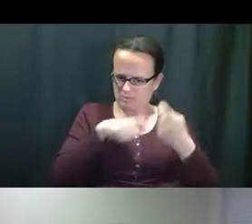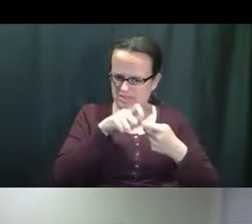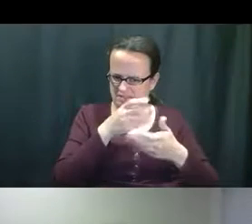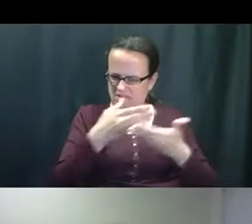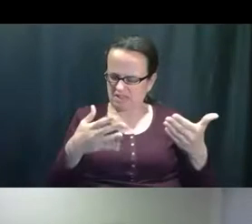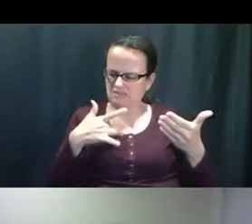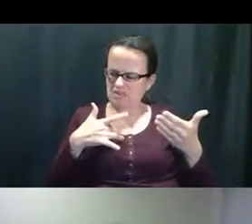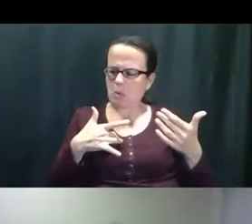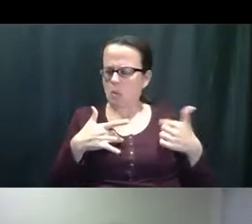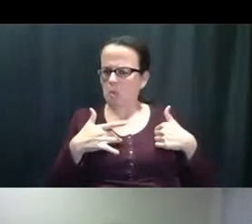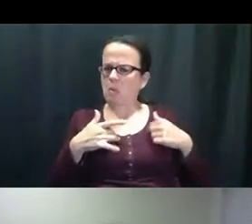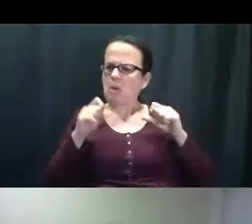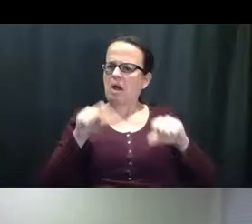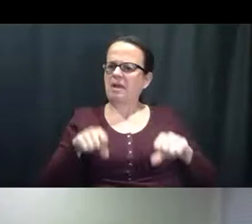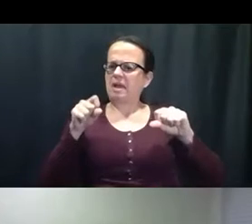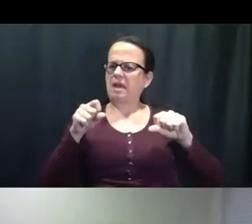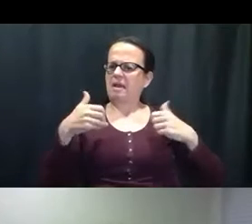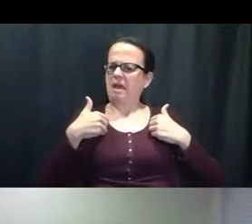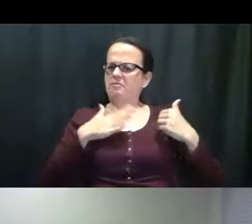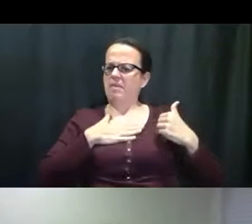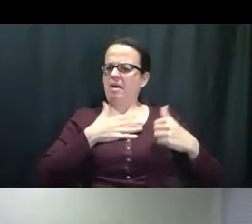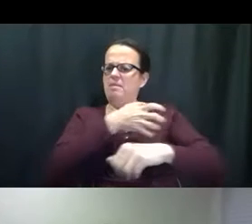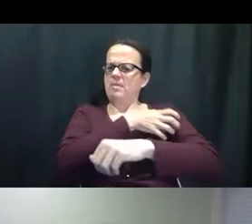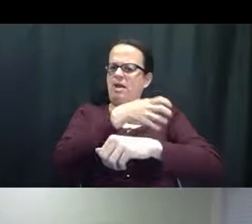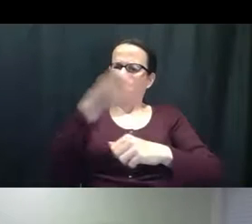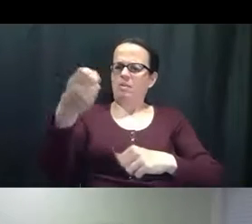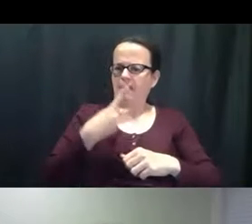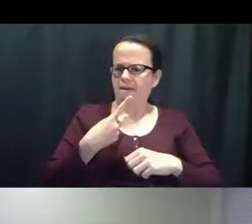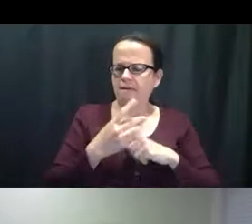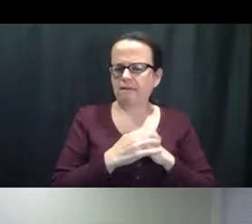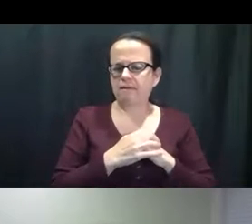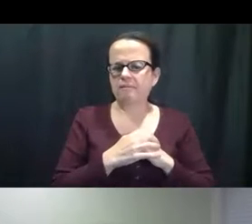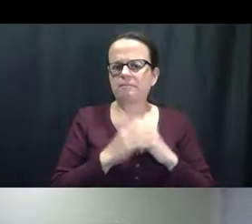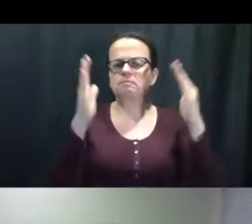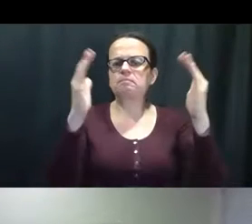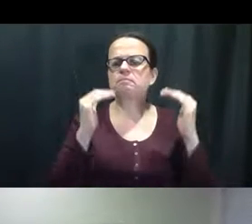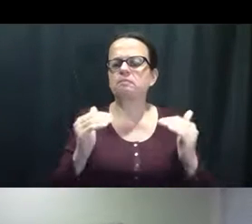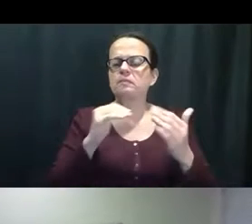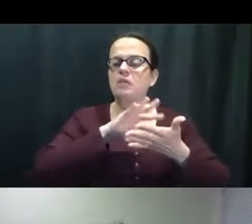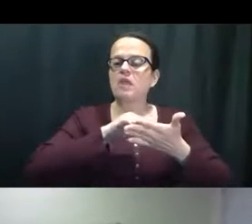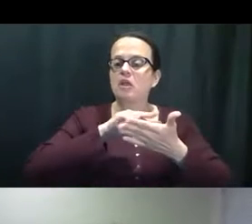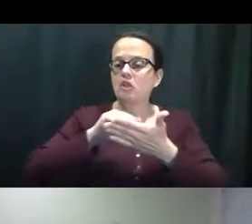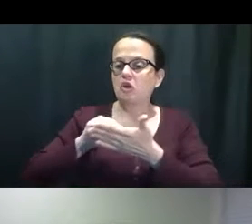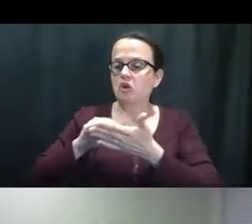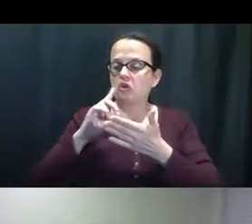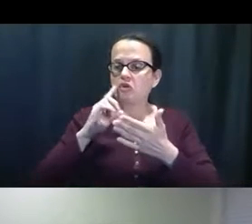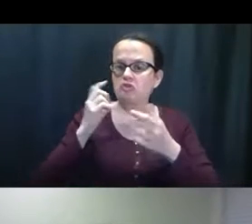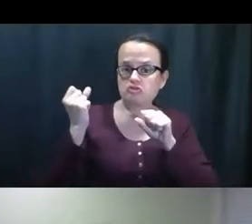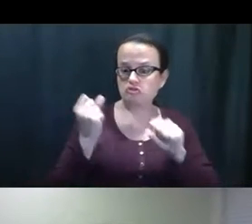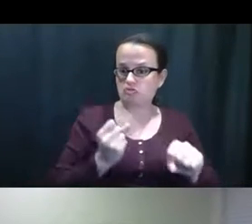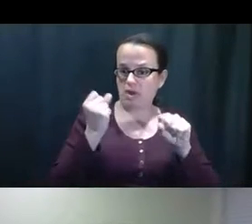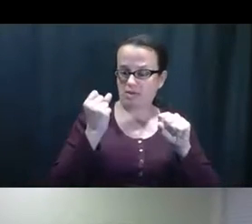pueden controlar otra cosa. Entonces ellos pudieron conseguir su poder propio y también aprendieron